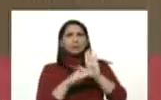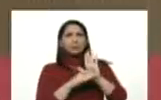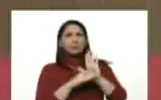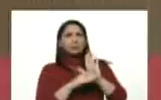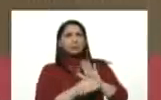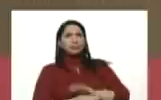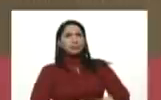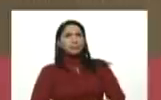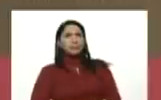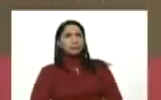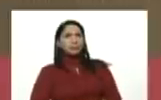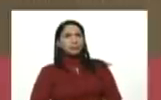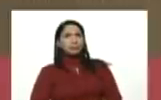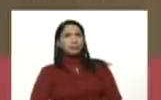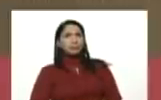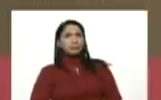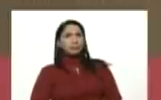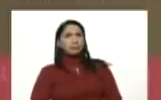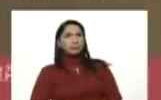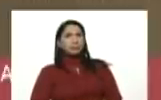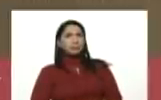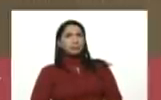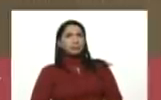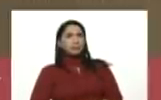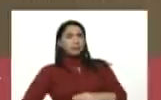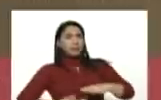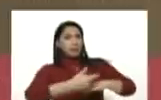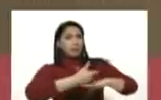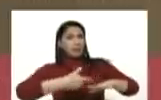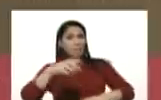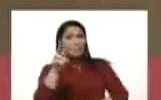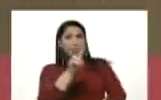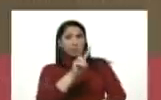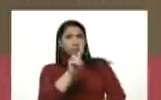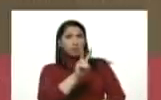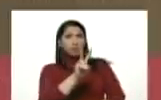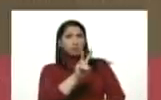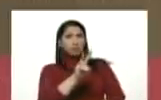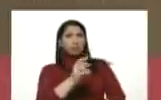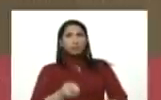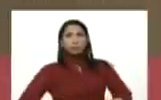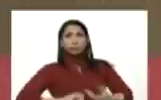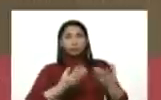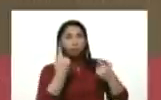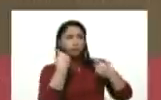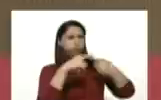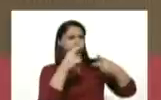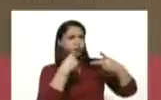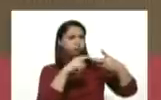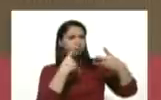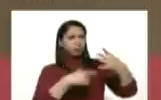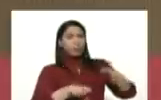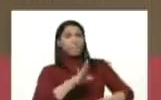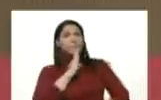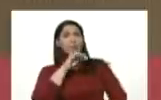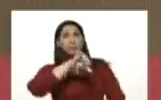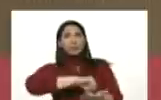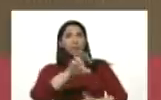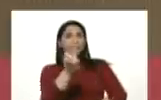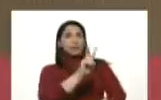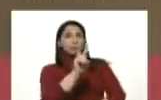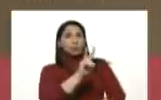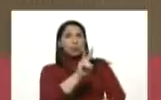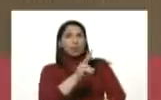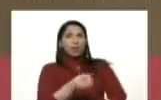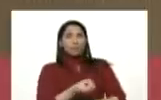humanitario internacional. El gobierno venezolano ha dado opciones, el Banco Central de Venezuela